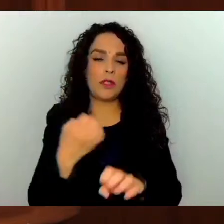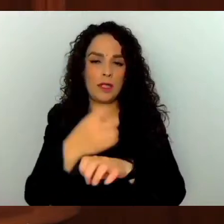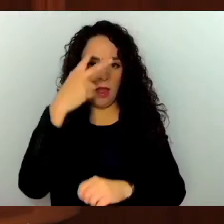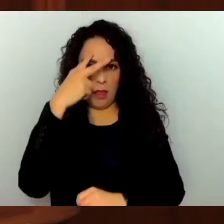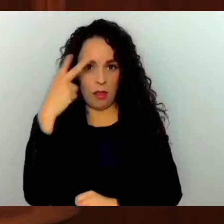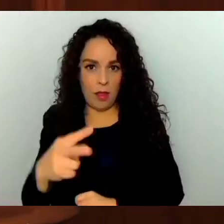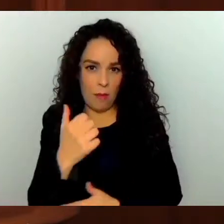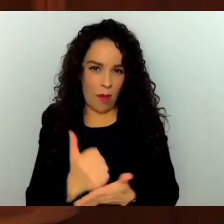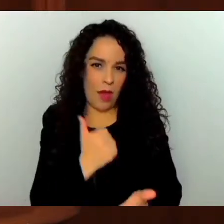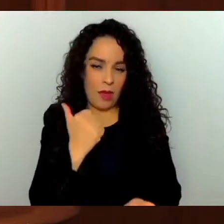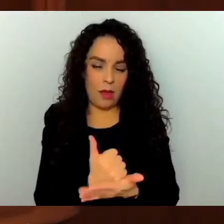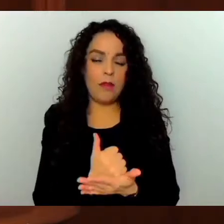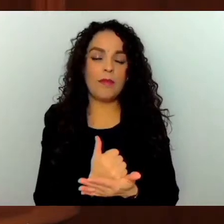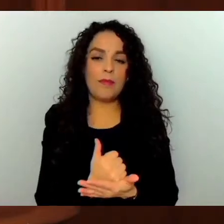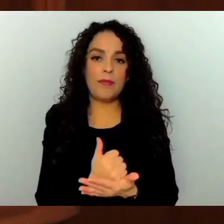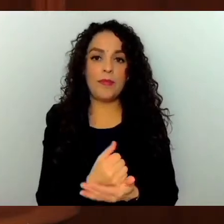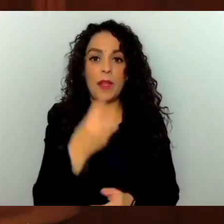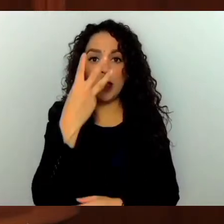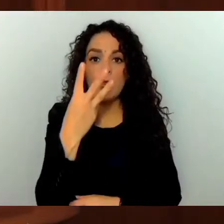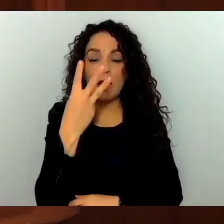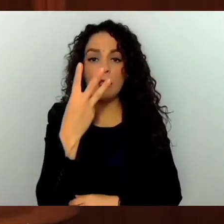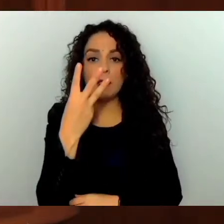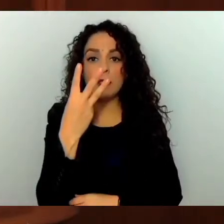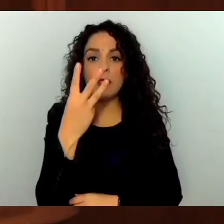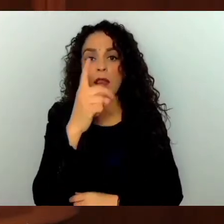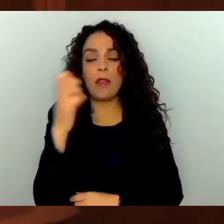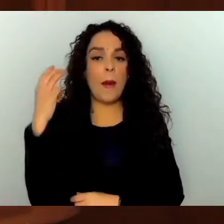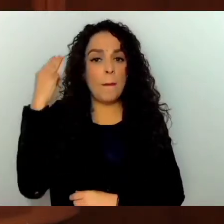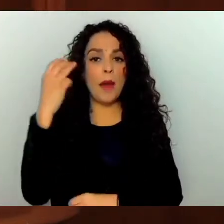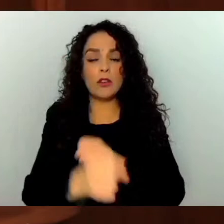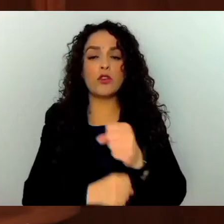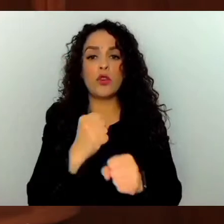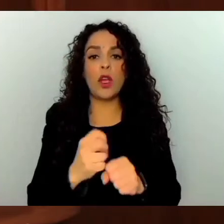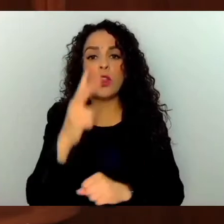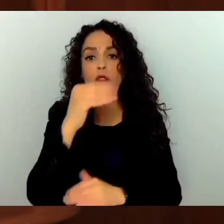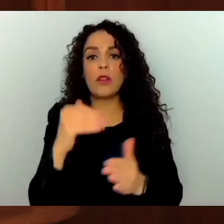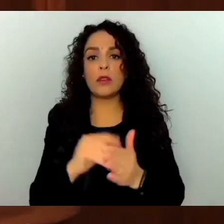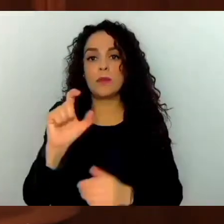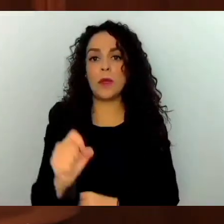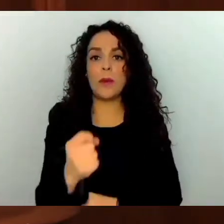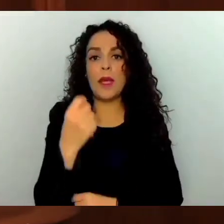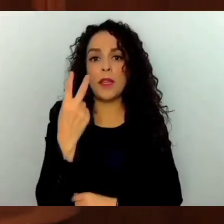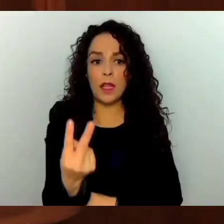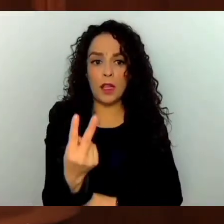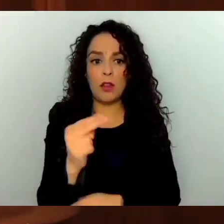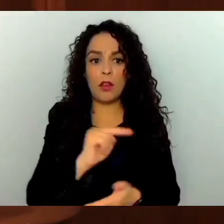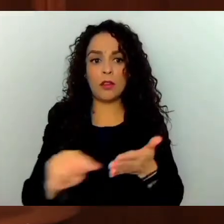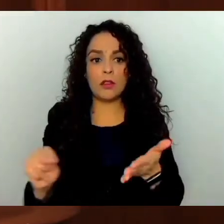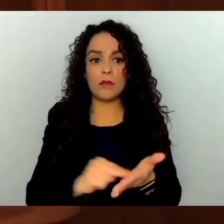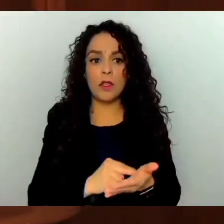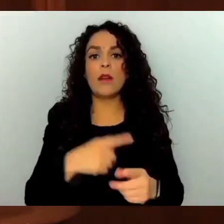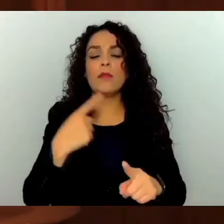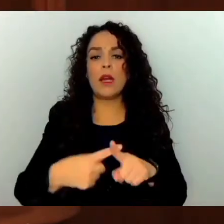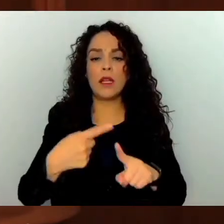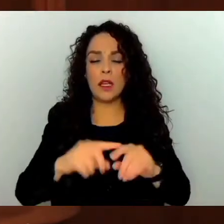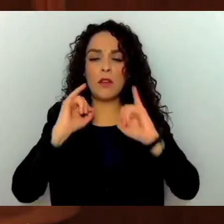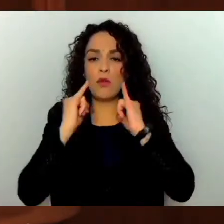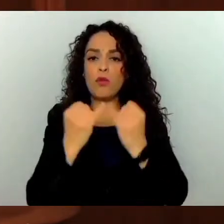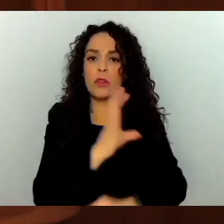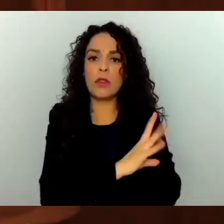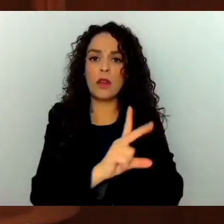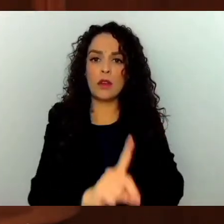mes de marzo del año 2022, atentamente, Junta de Coordinación Política de la